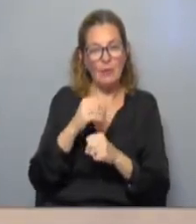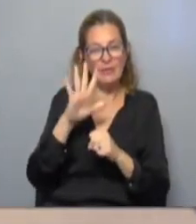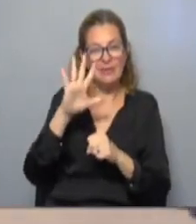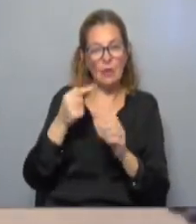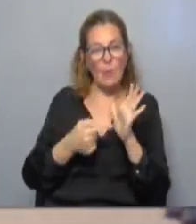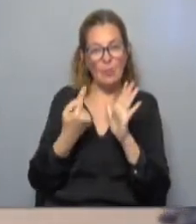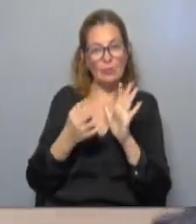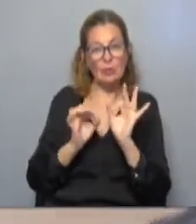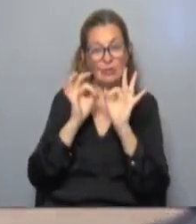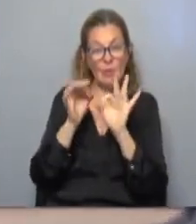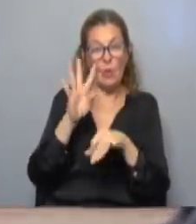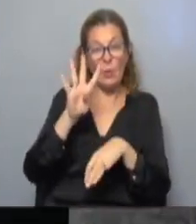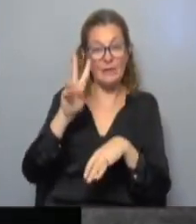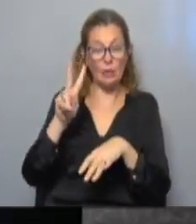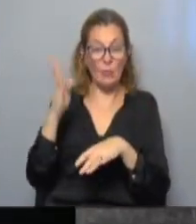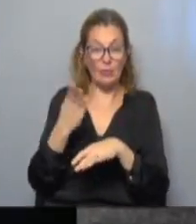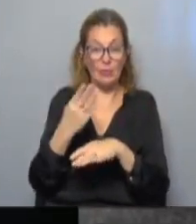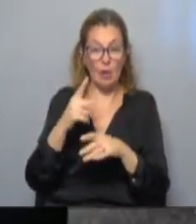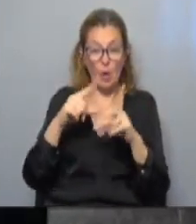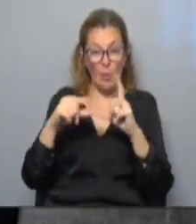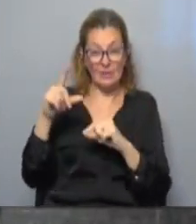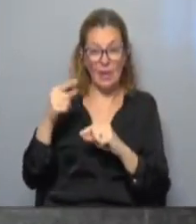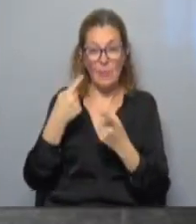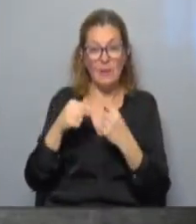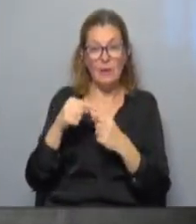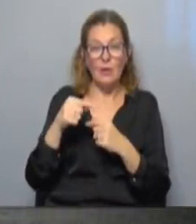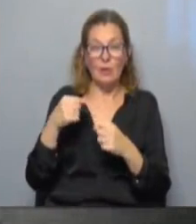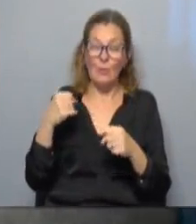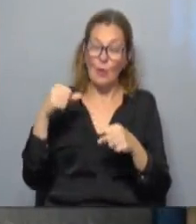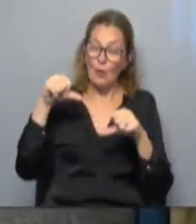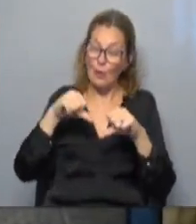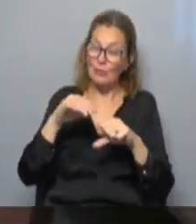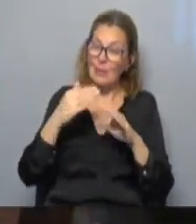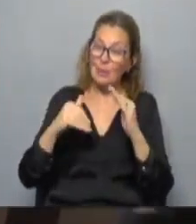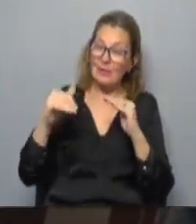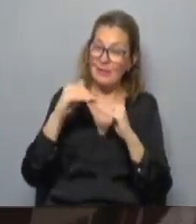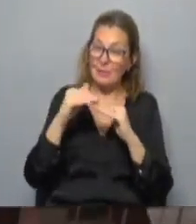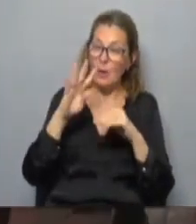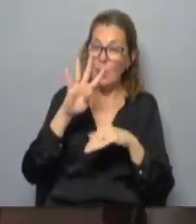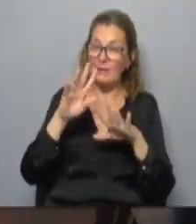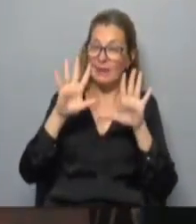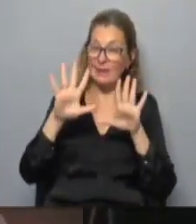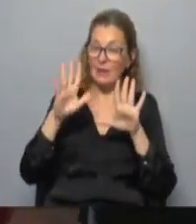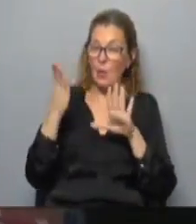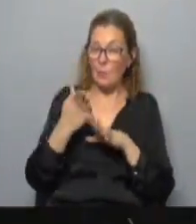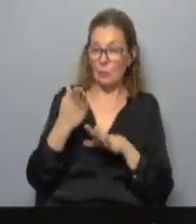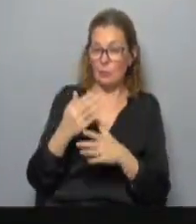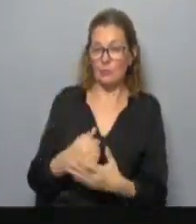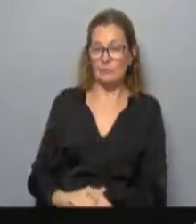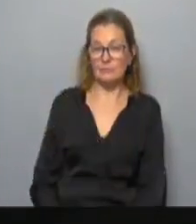puntos y llegó al 42% de los encuestados aunque la opción de rechazo sigue por encima con un 45%